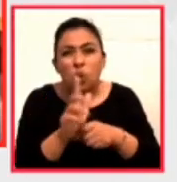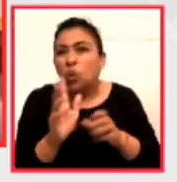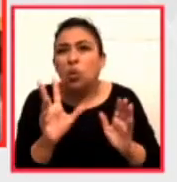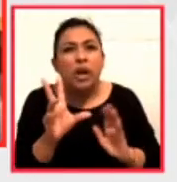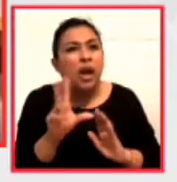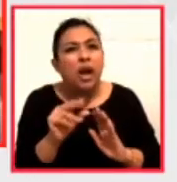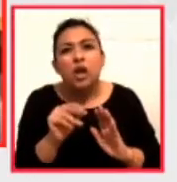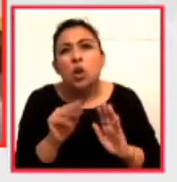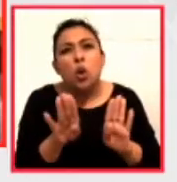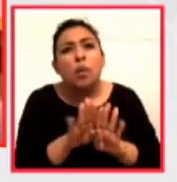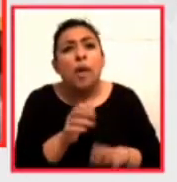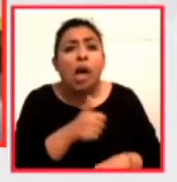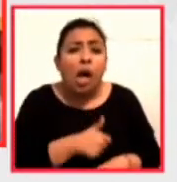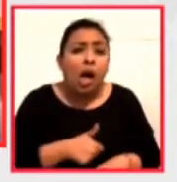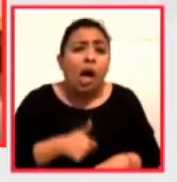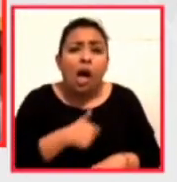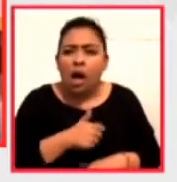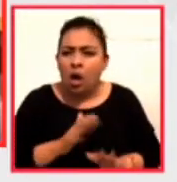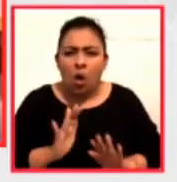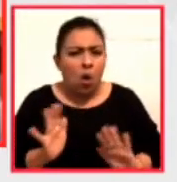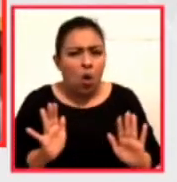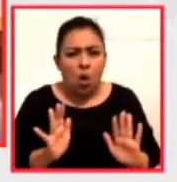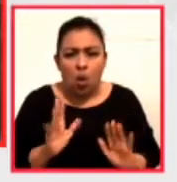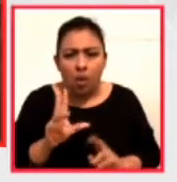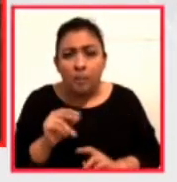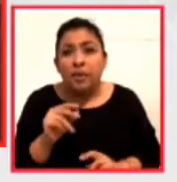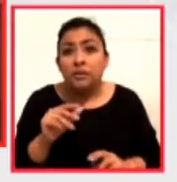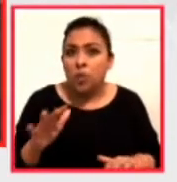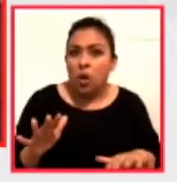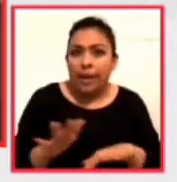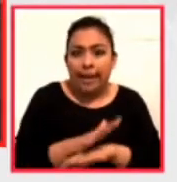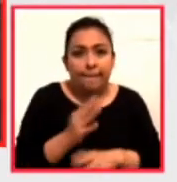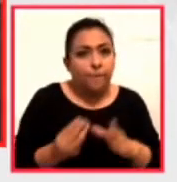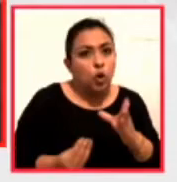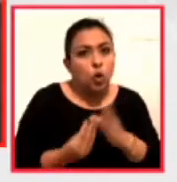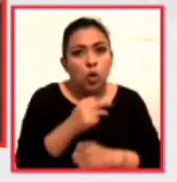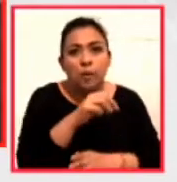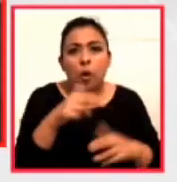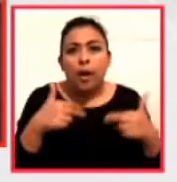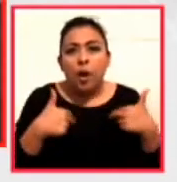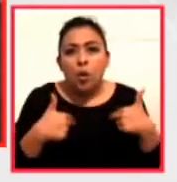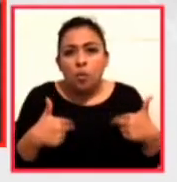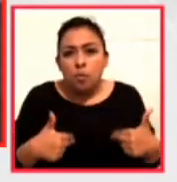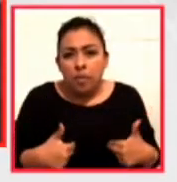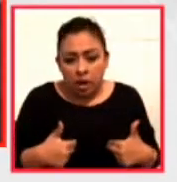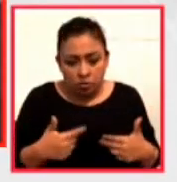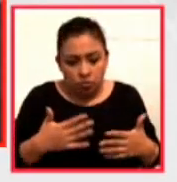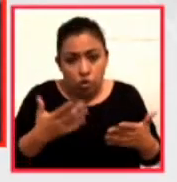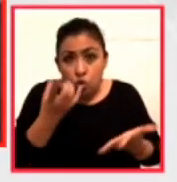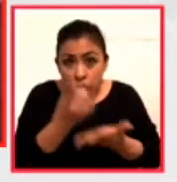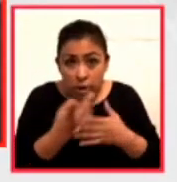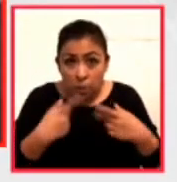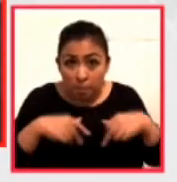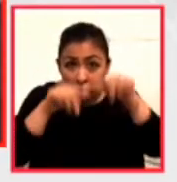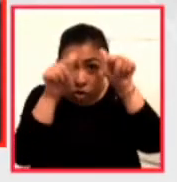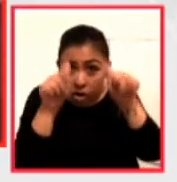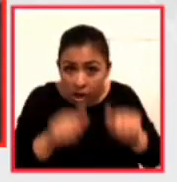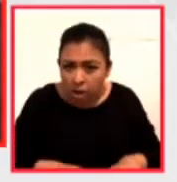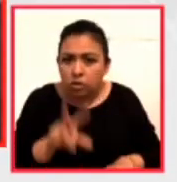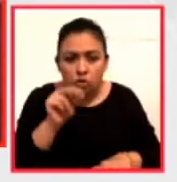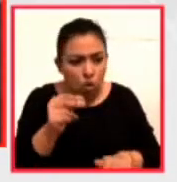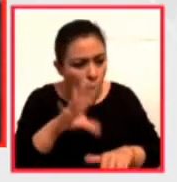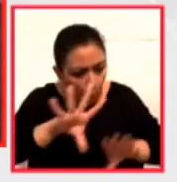una lamentación. Es una reinvención, inclusive, del ser humano, no solo como artista, sino como sociedad. Y lo